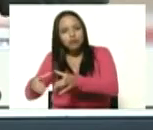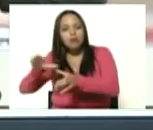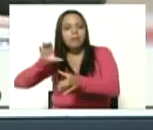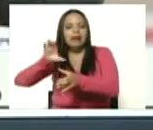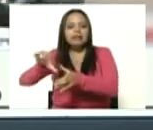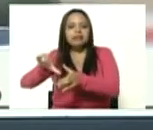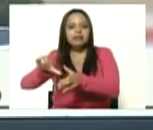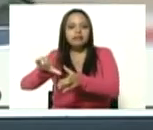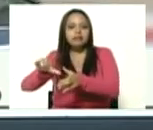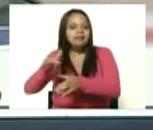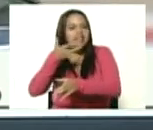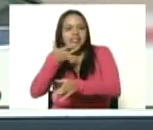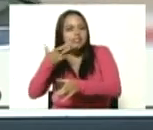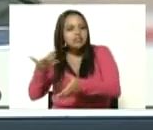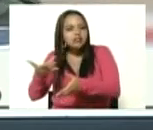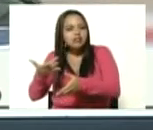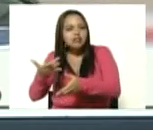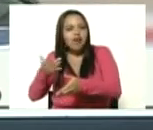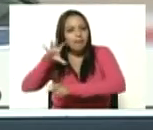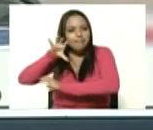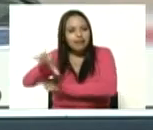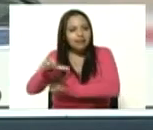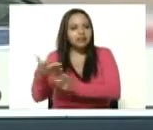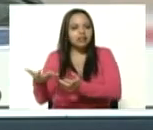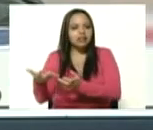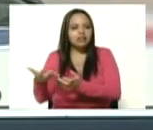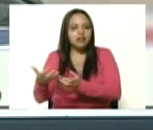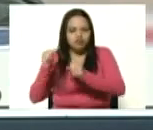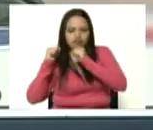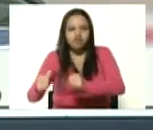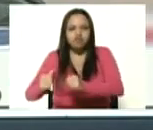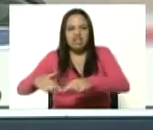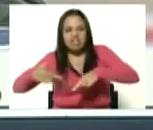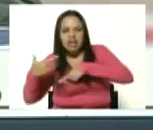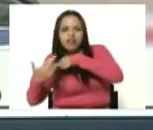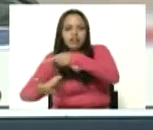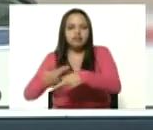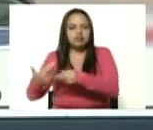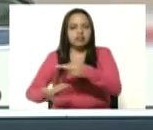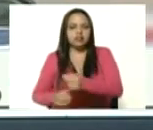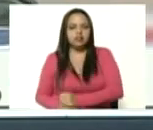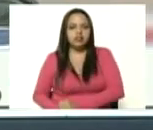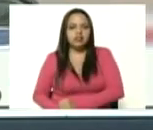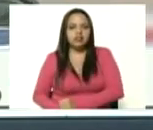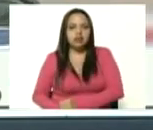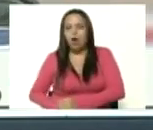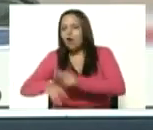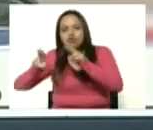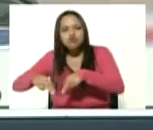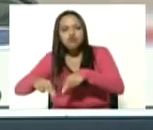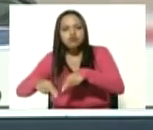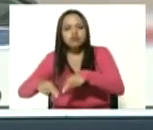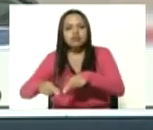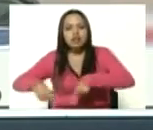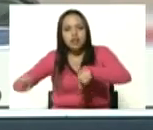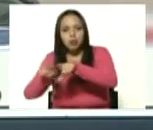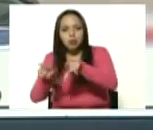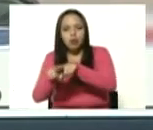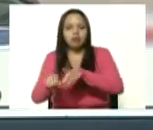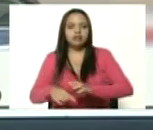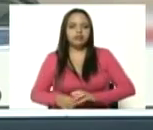sencillamente la patria, digna, rebelde, republicana, como nunca antes. El equipo